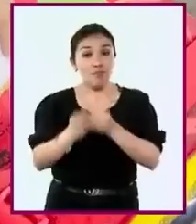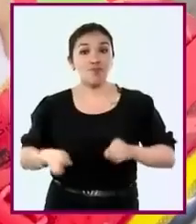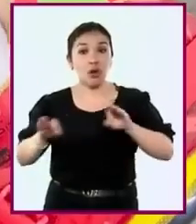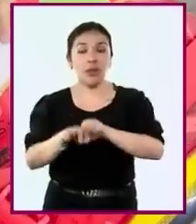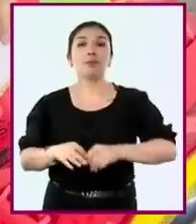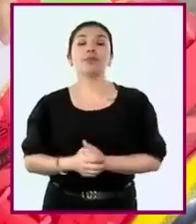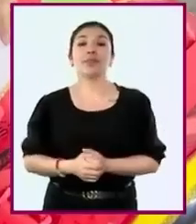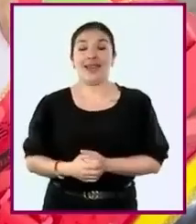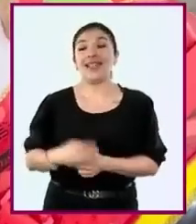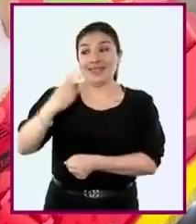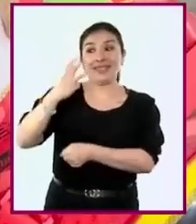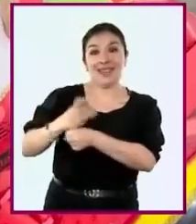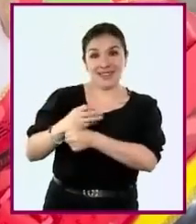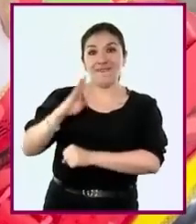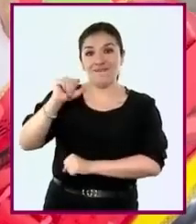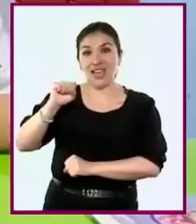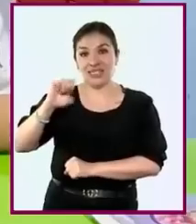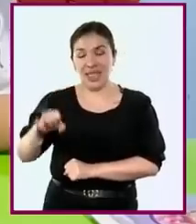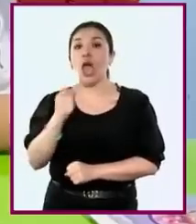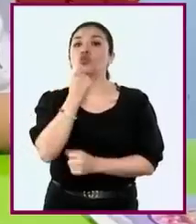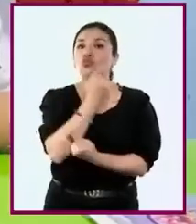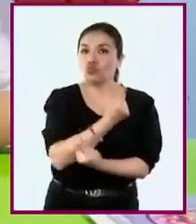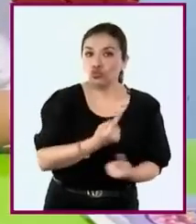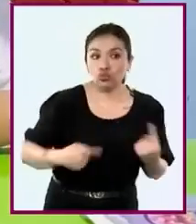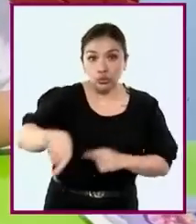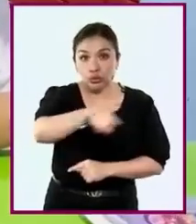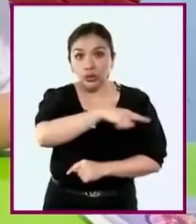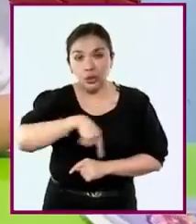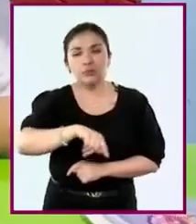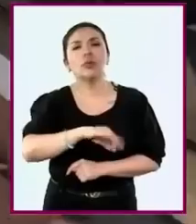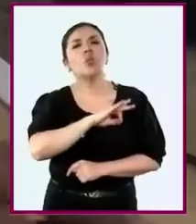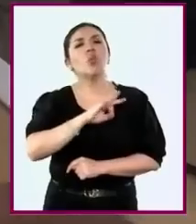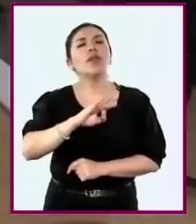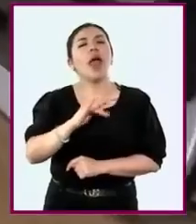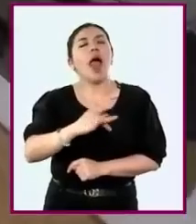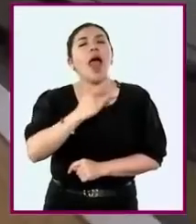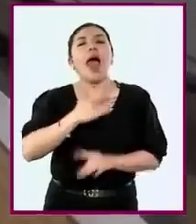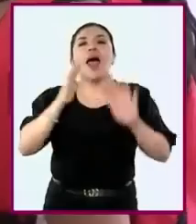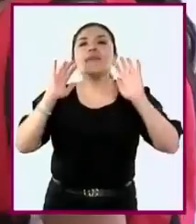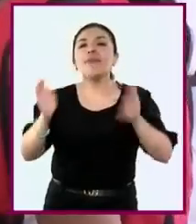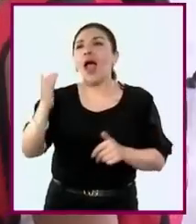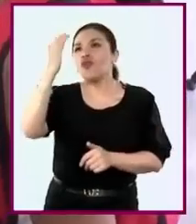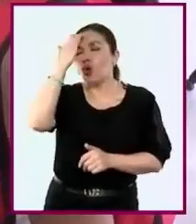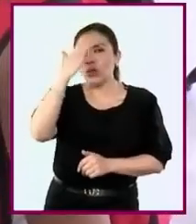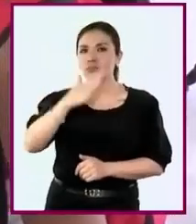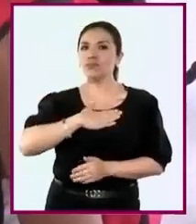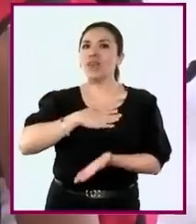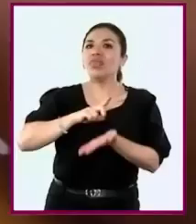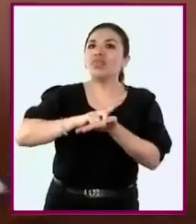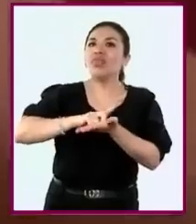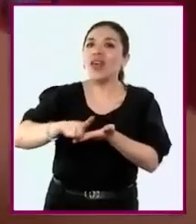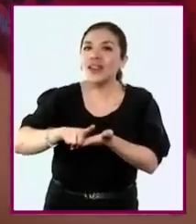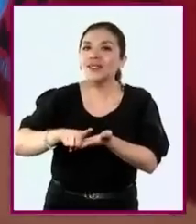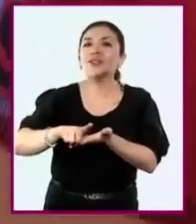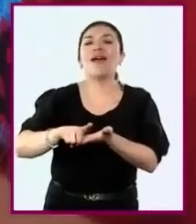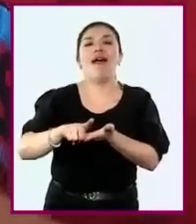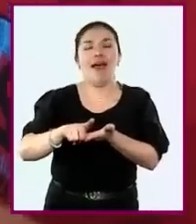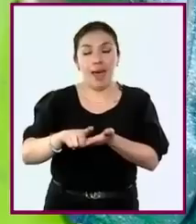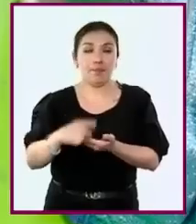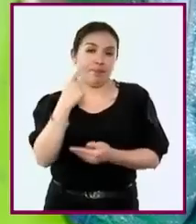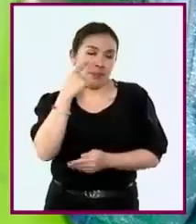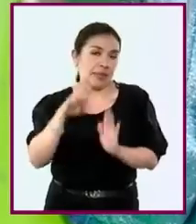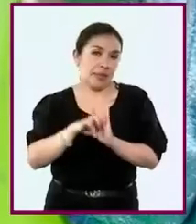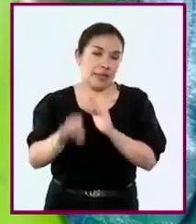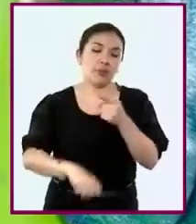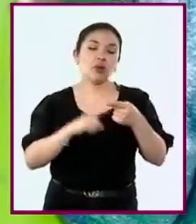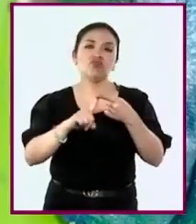es que durante la fase 3, las niñas y los niños se acercan al reconocimiento de sus derechos, entre